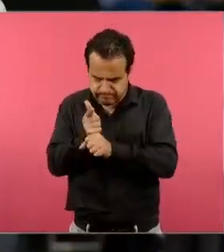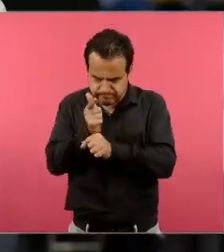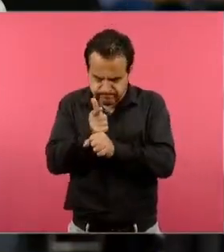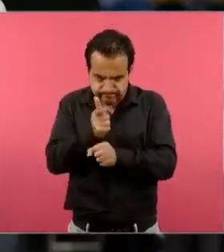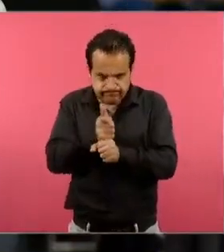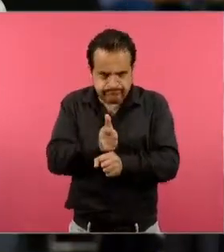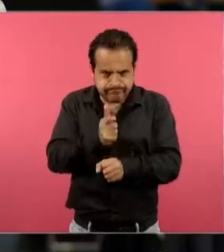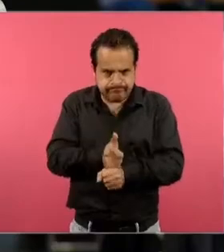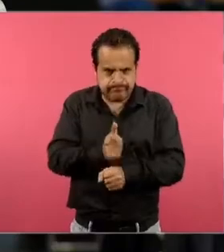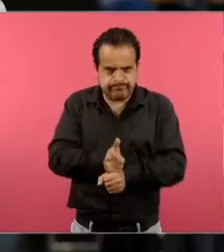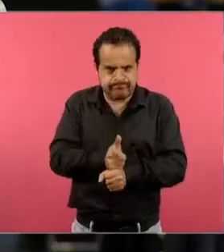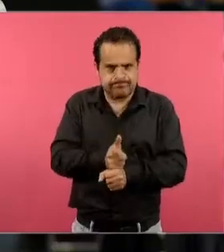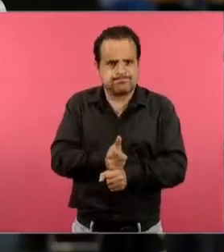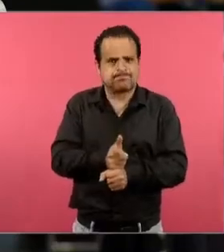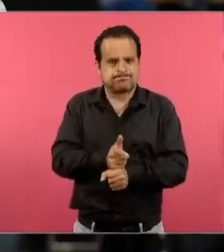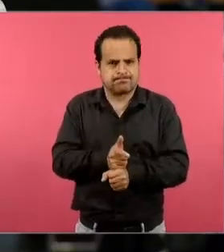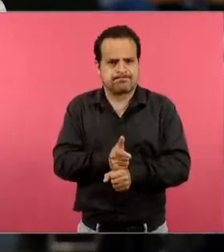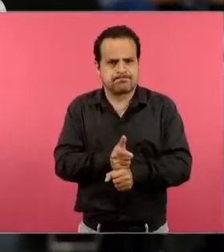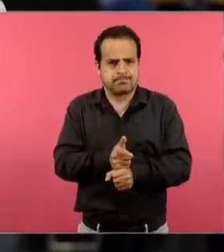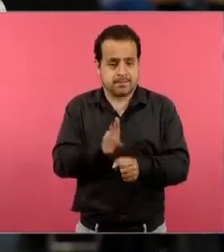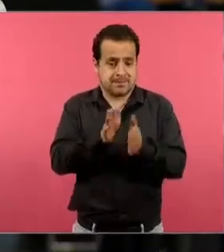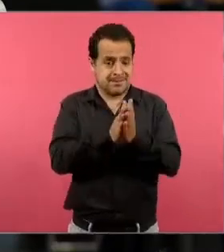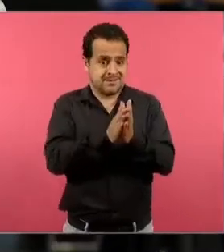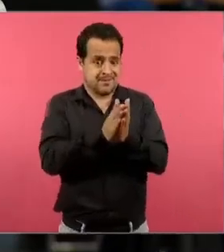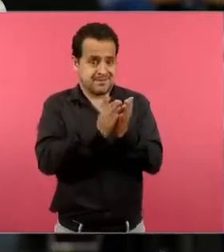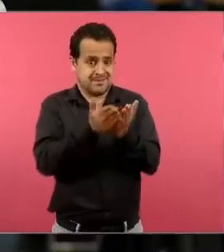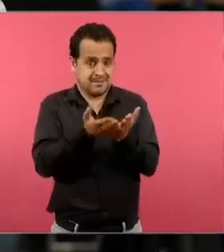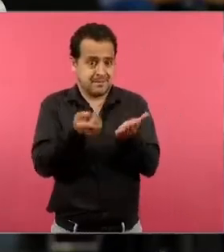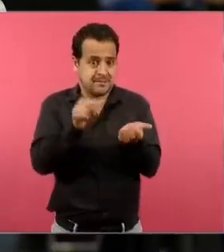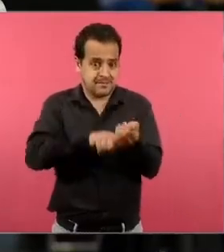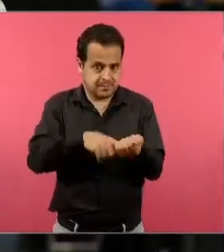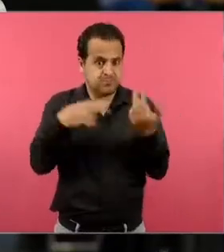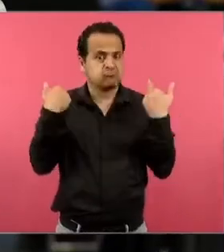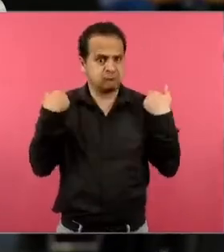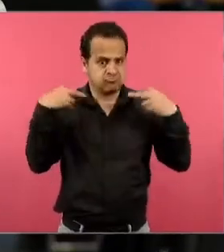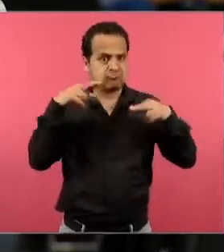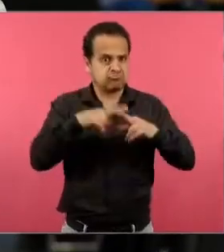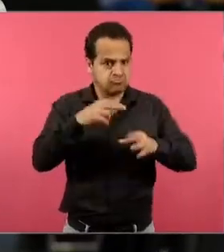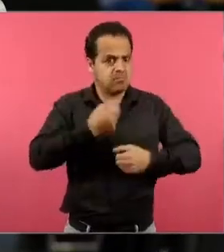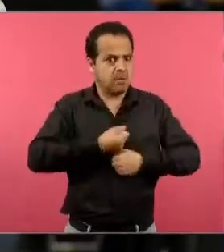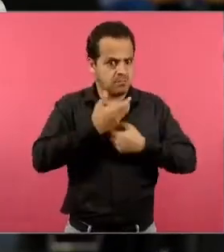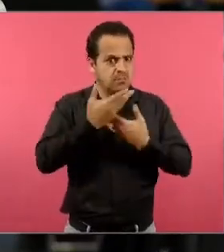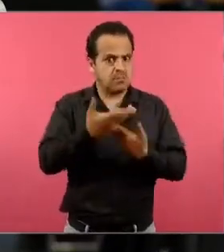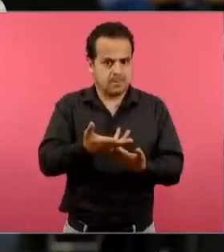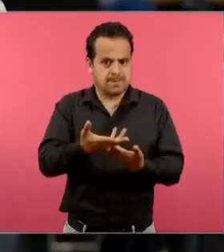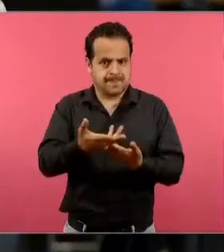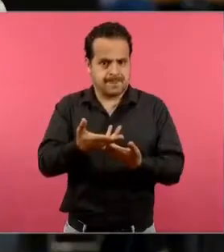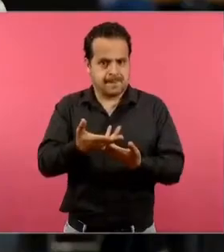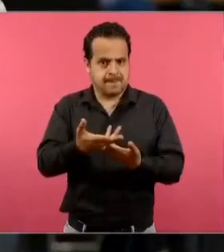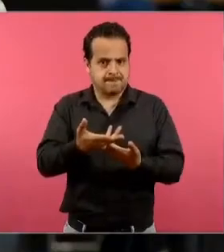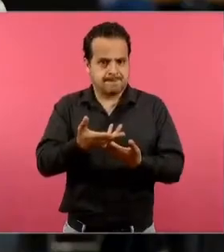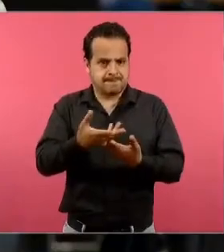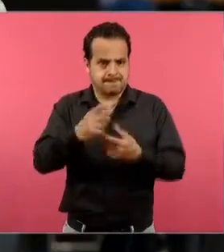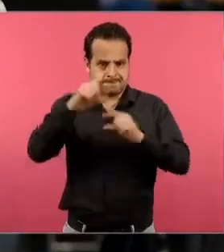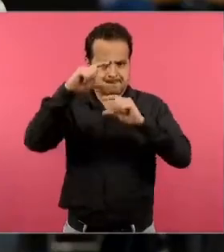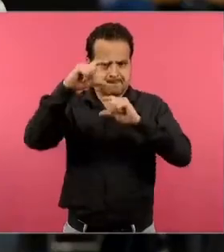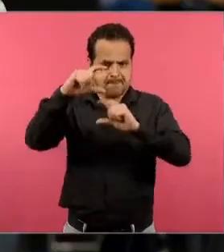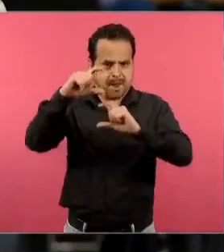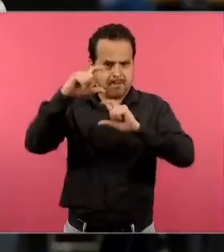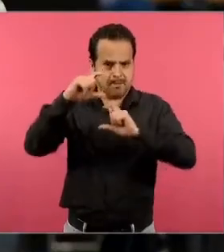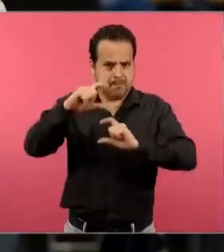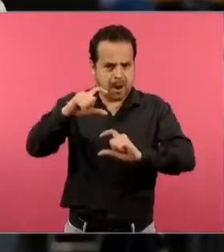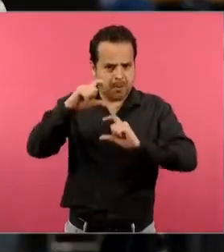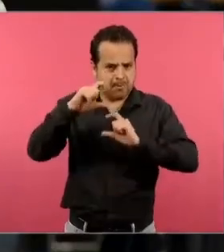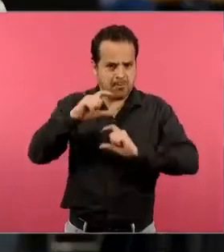fragmentos en los libros, precisamente para los maestros. En específico, en el de fase 3, contenidos, que incluso viene en el